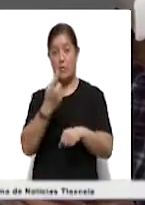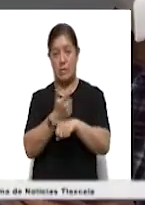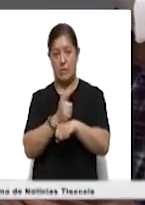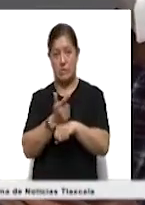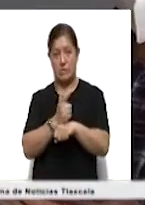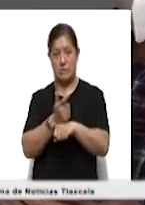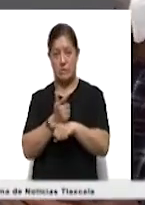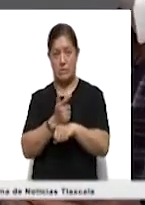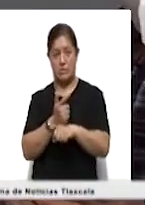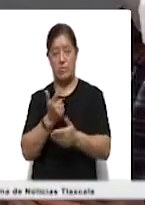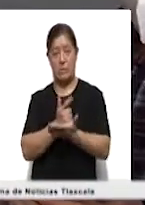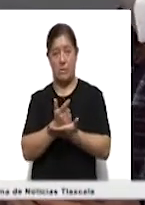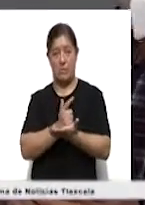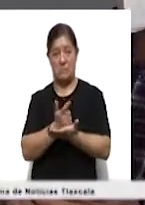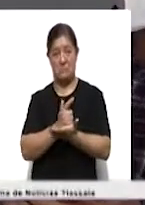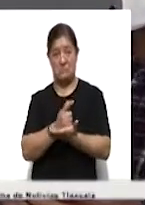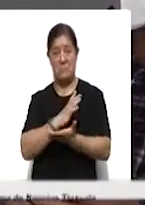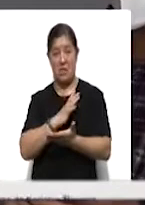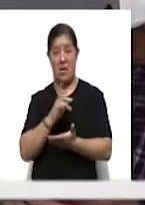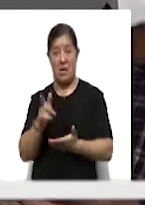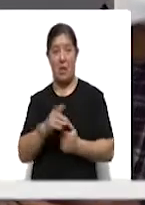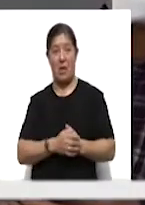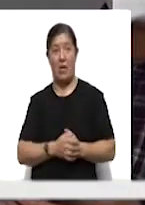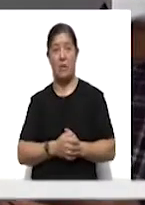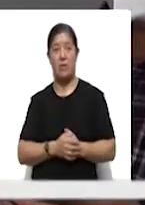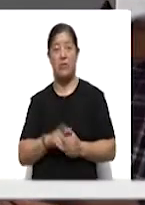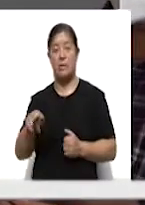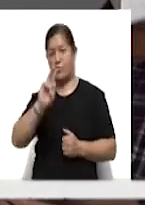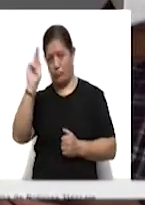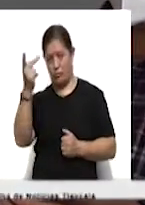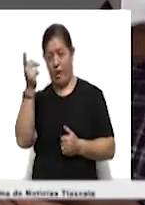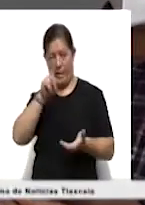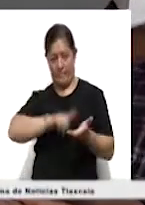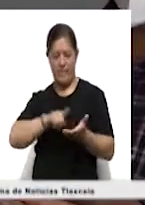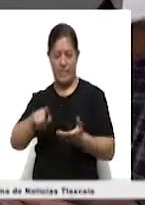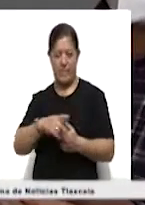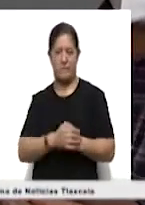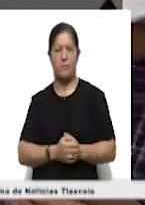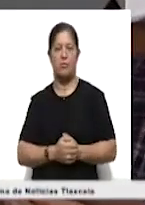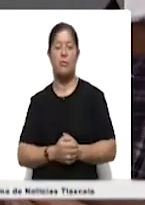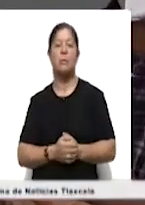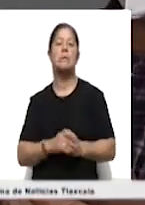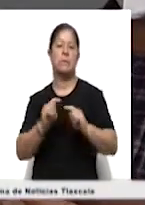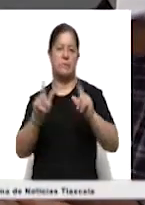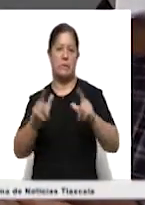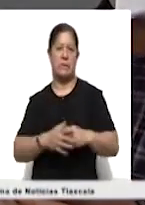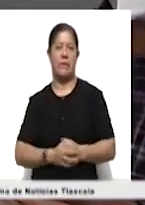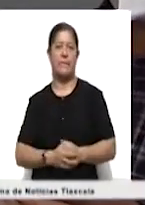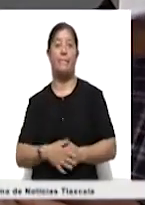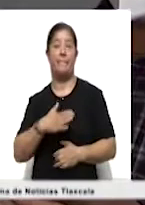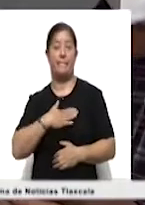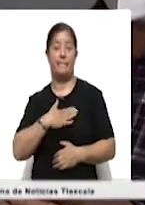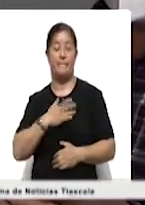ofrece la Unidad Profesional Interdisciplinaria del Instituto Politécnico Nacional Campus Tlaxcala. Para nosotros